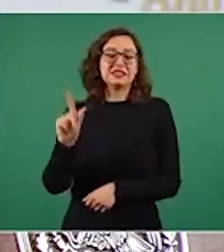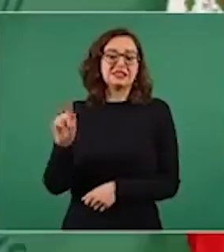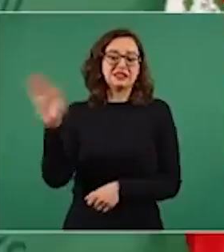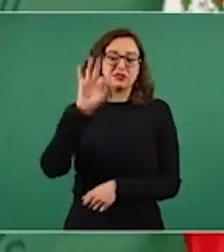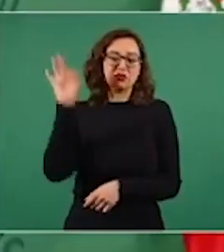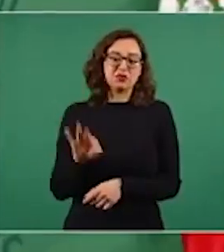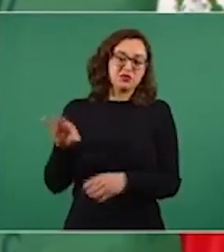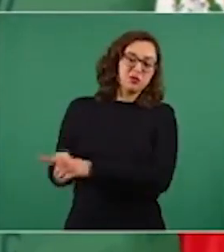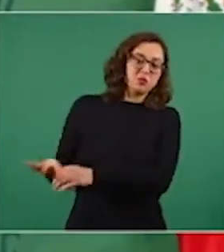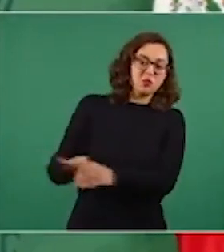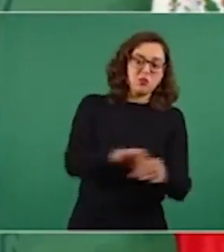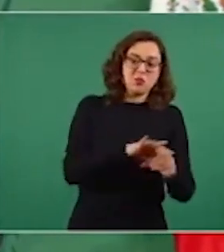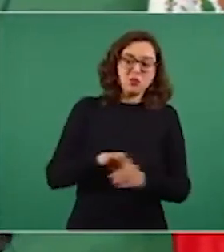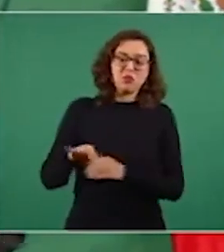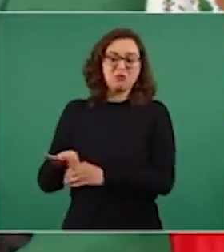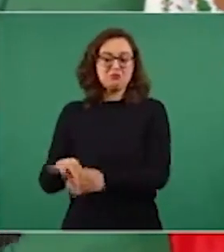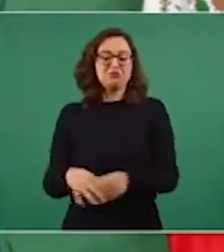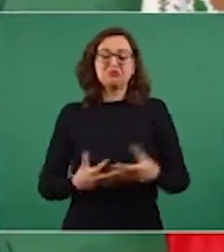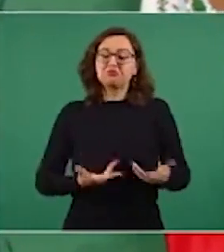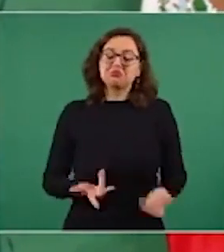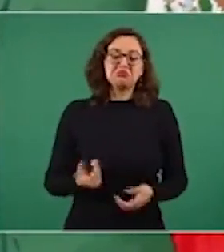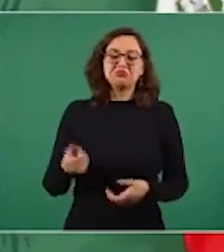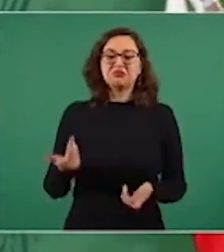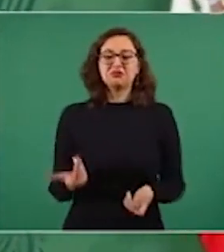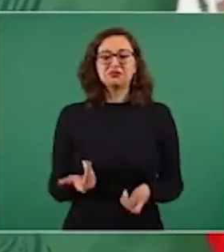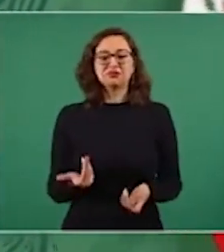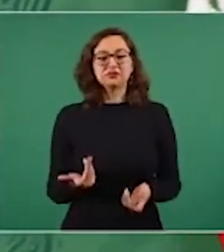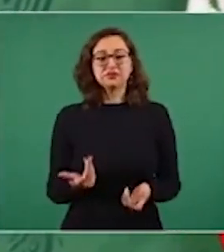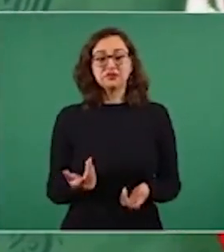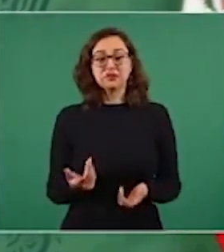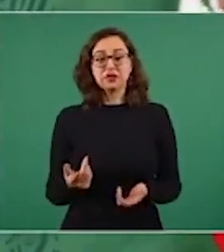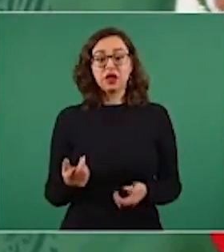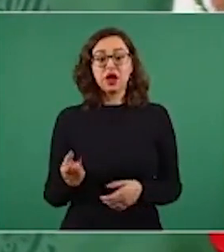calificada sólo aceptaron en mi caso